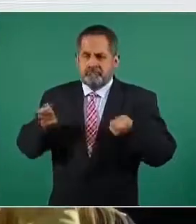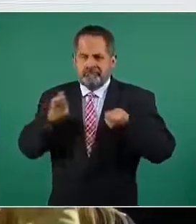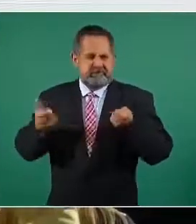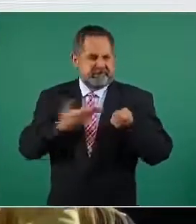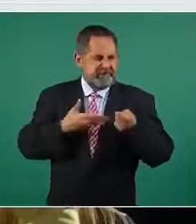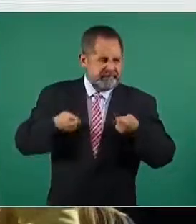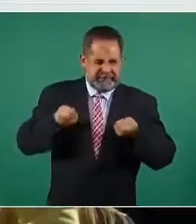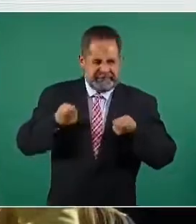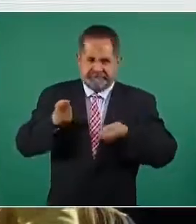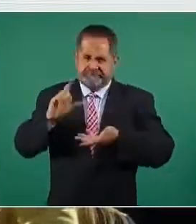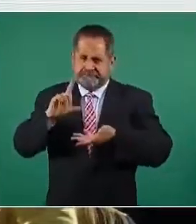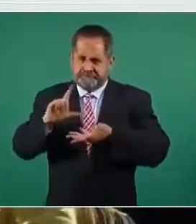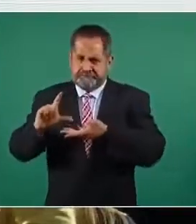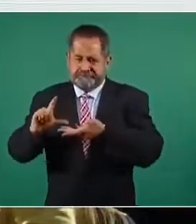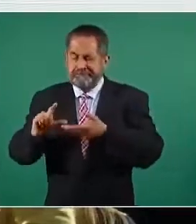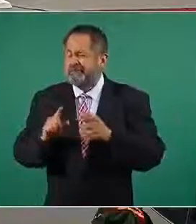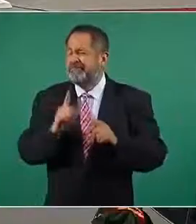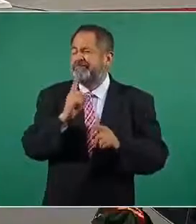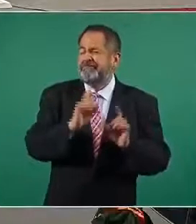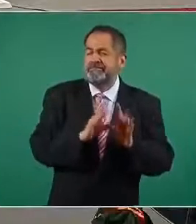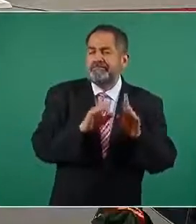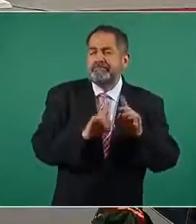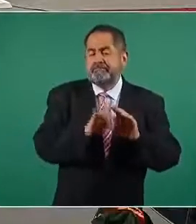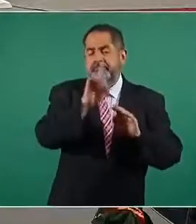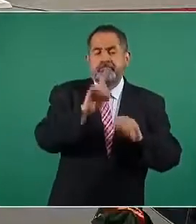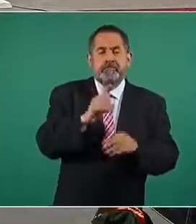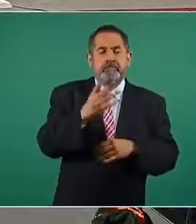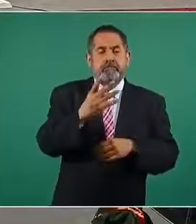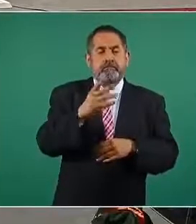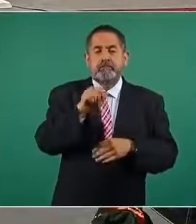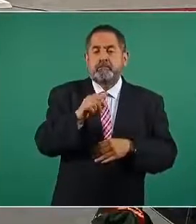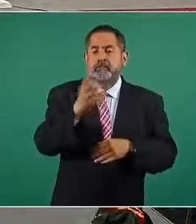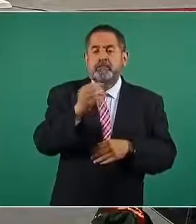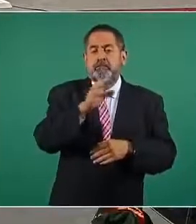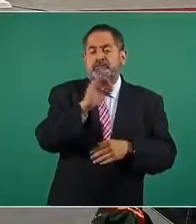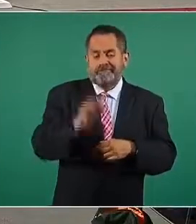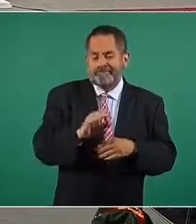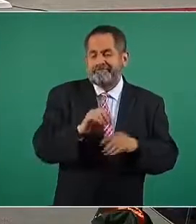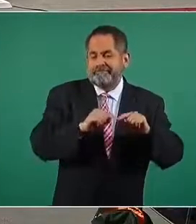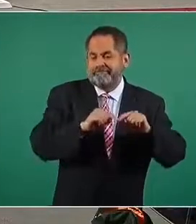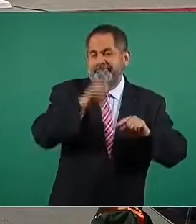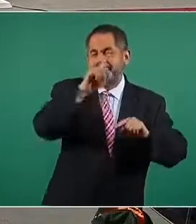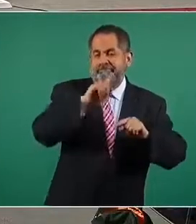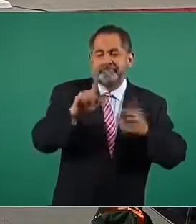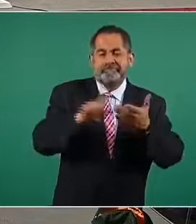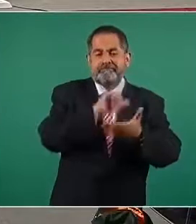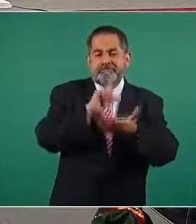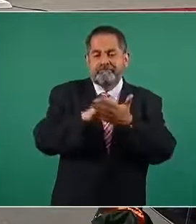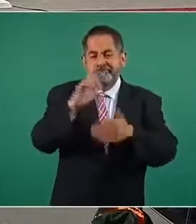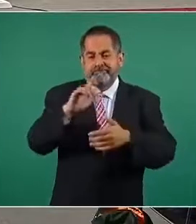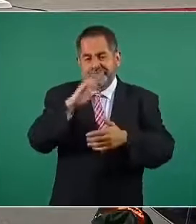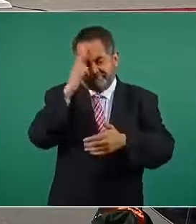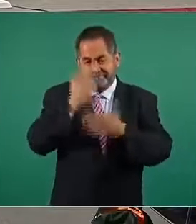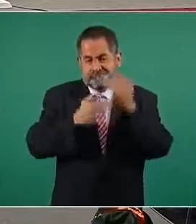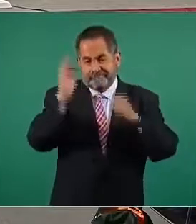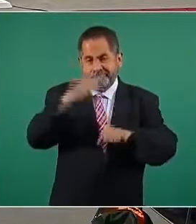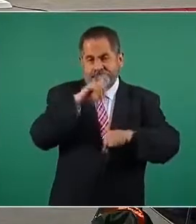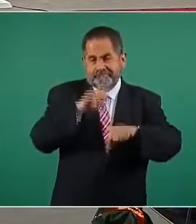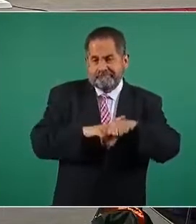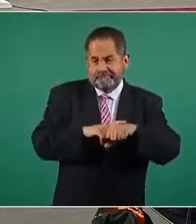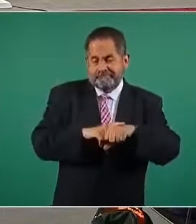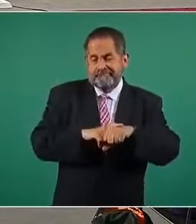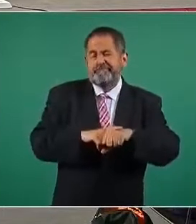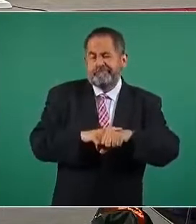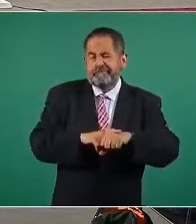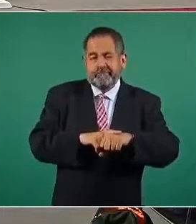se registró un aumento de 4.9% en los delitos del fuero federal en este